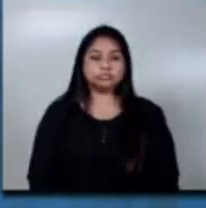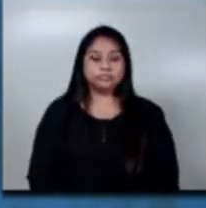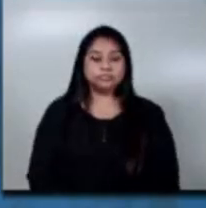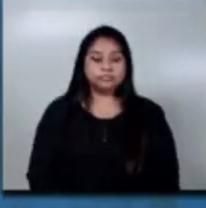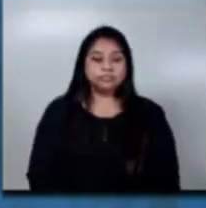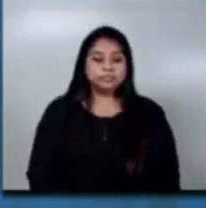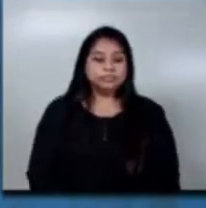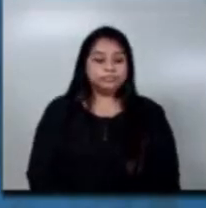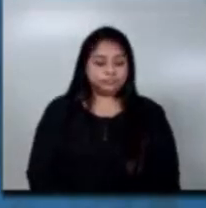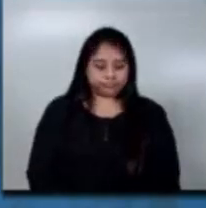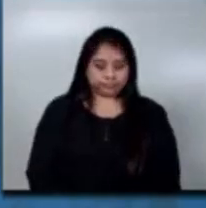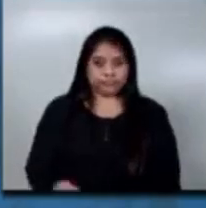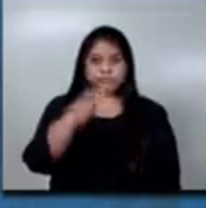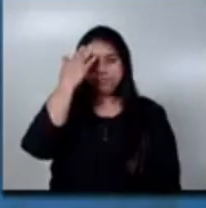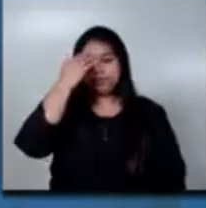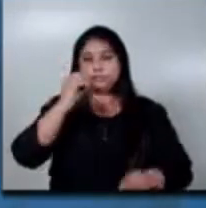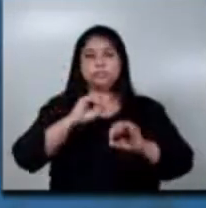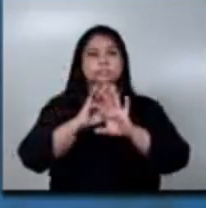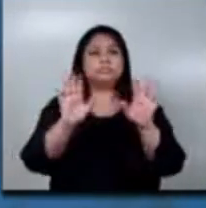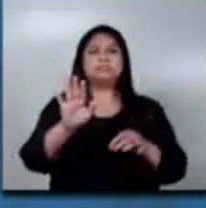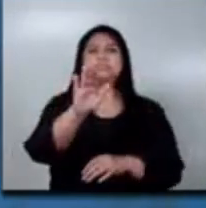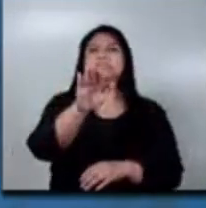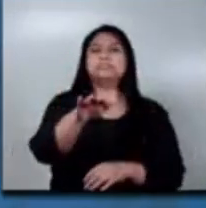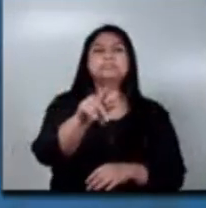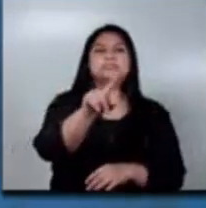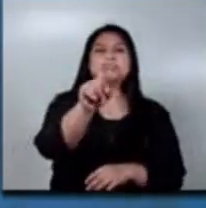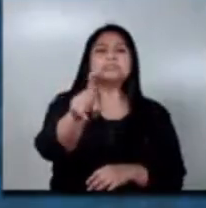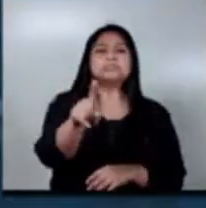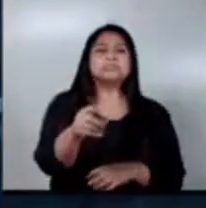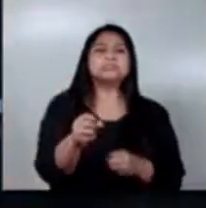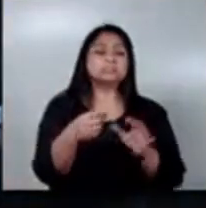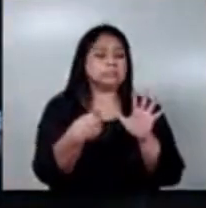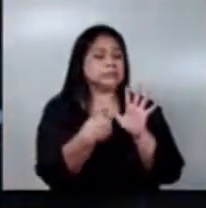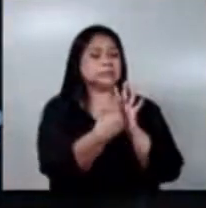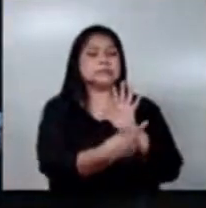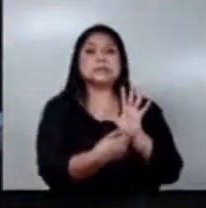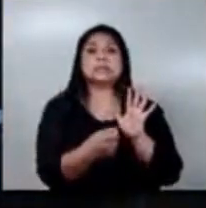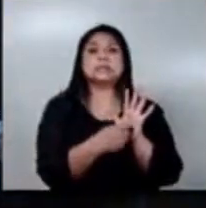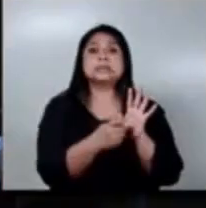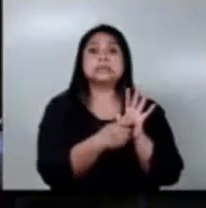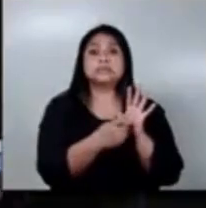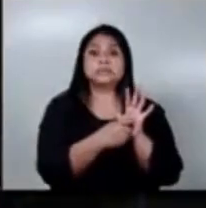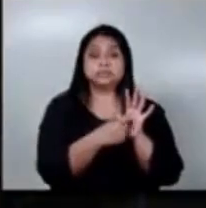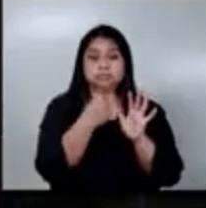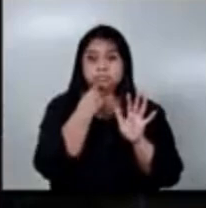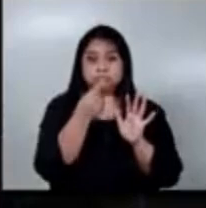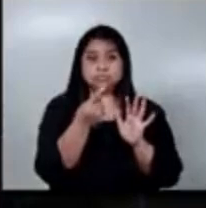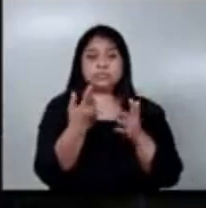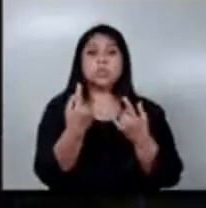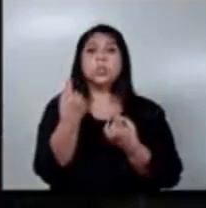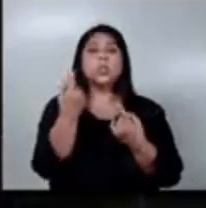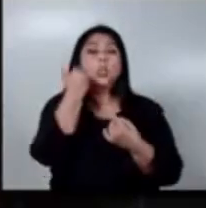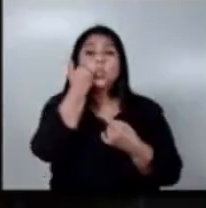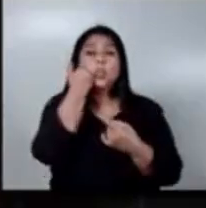Muy buenos días, directora. Si nos podría comentar cuáles son esas cinco pruebas que se hacen en los hospitales de referencia para detectar estas